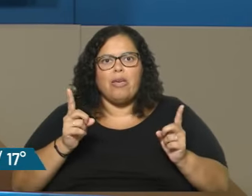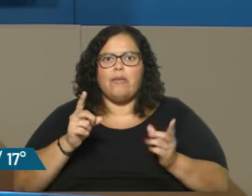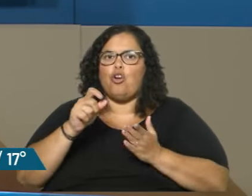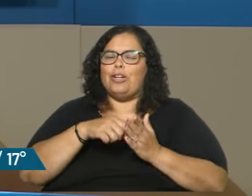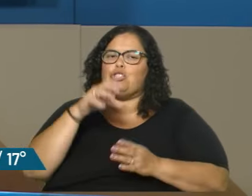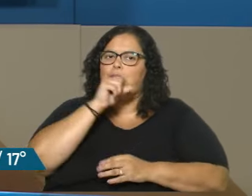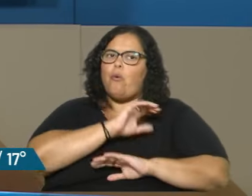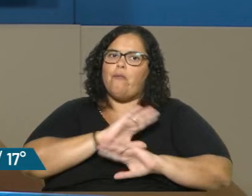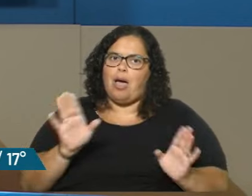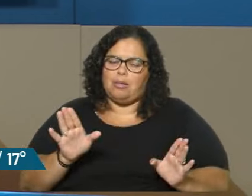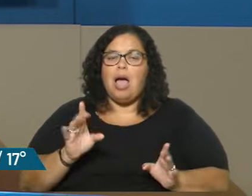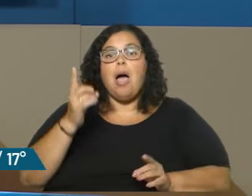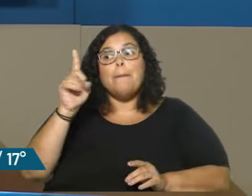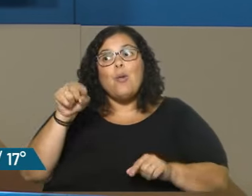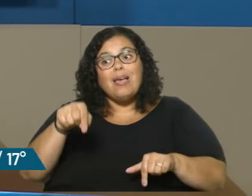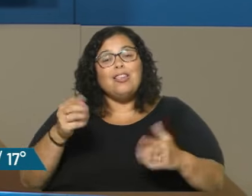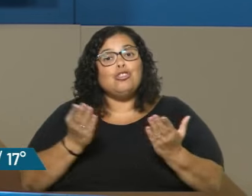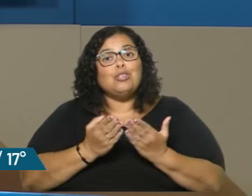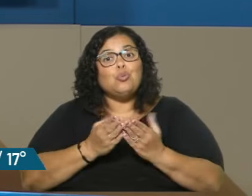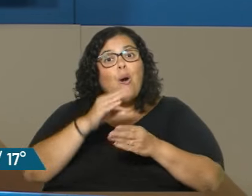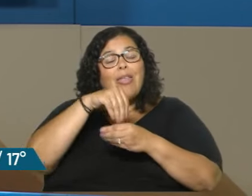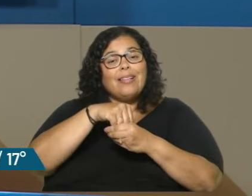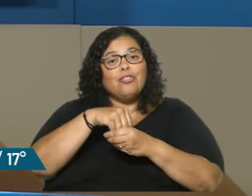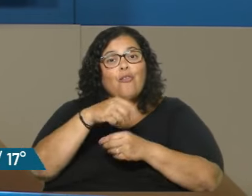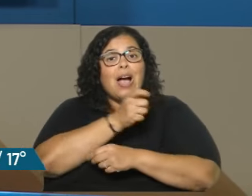que no se estudió fue el contenido de los viales.